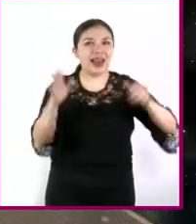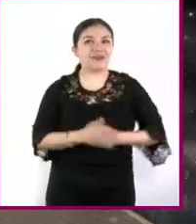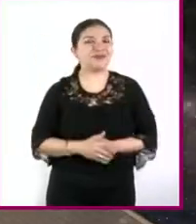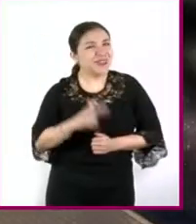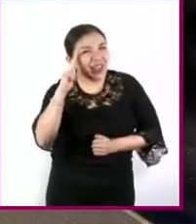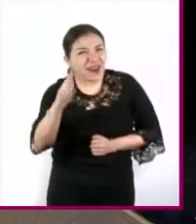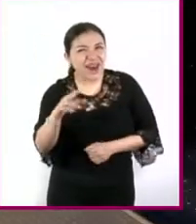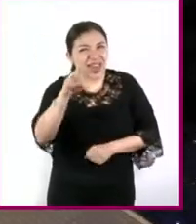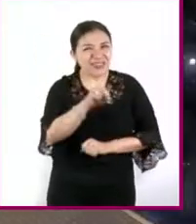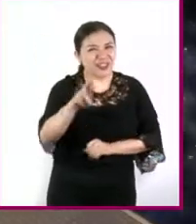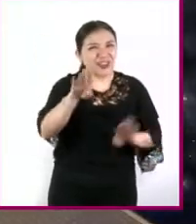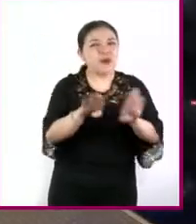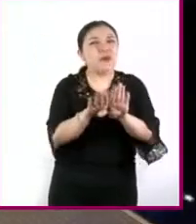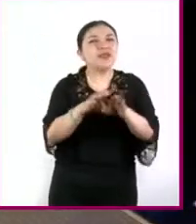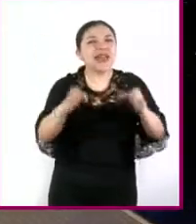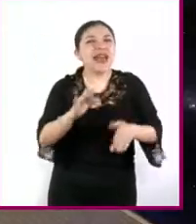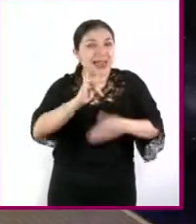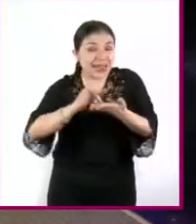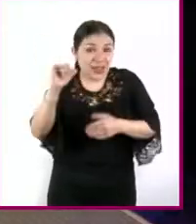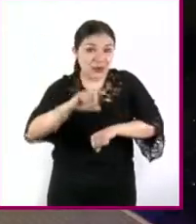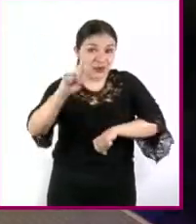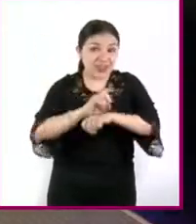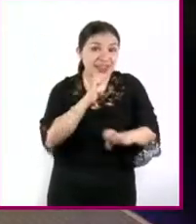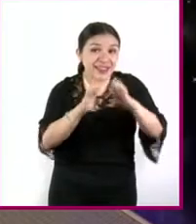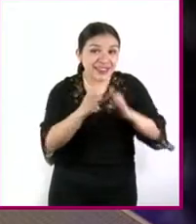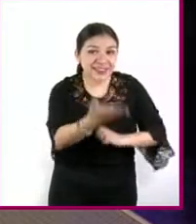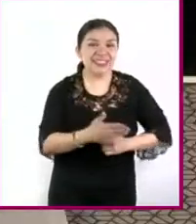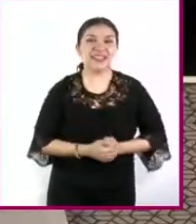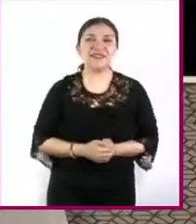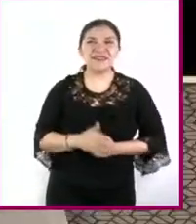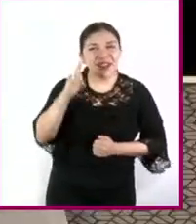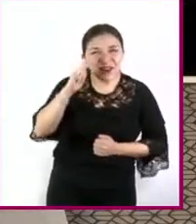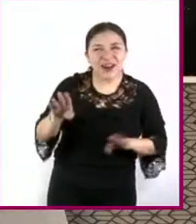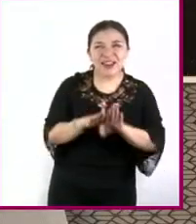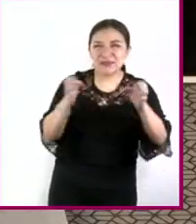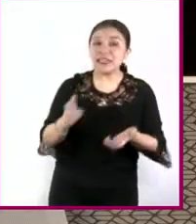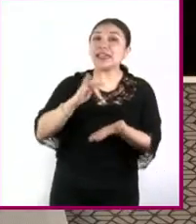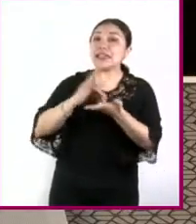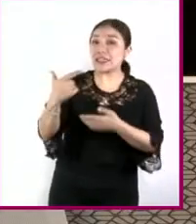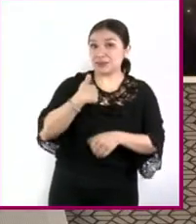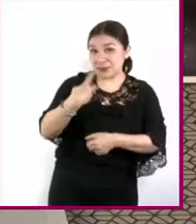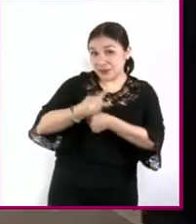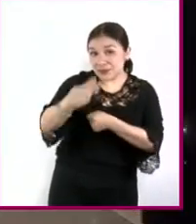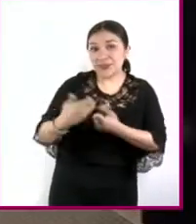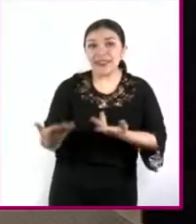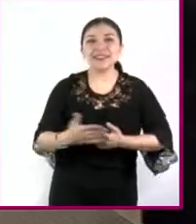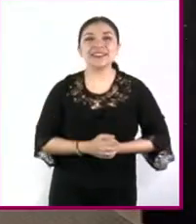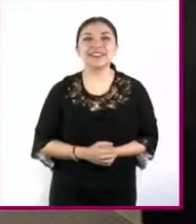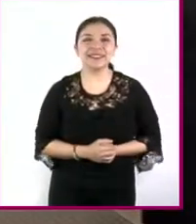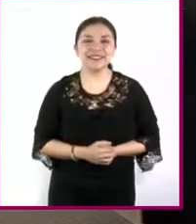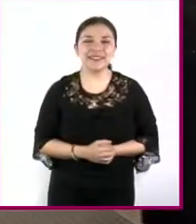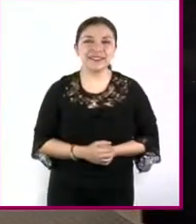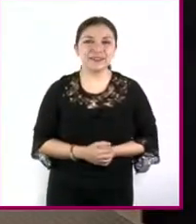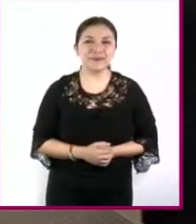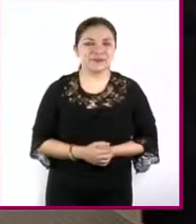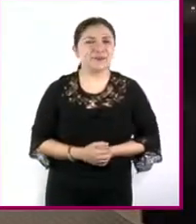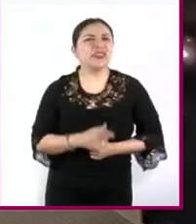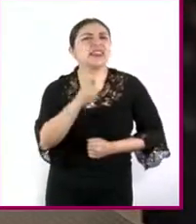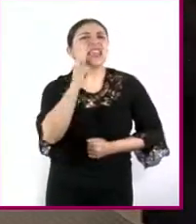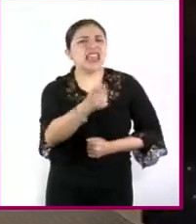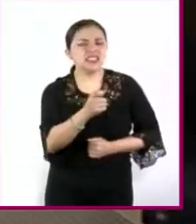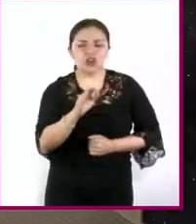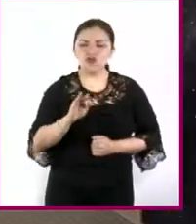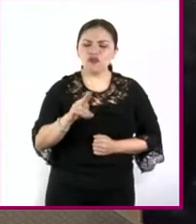doctor gracias por aceptar esta entrevista hola doctor hola qué tal muchas gracias por invitarme qué es una